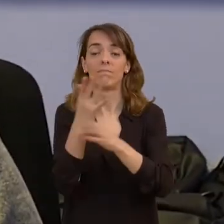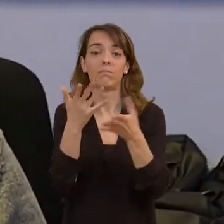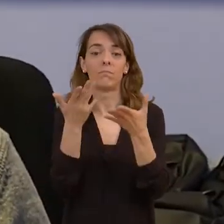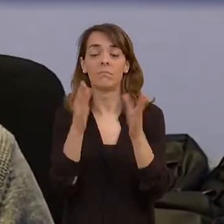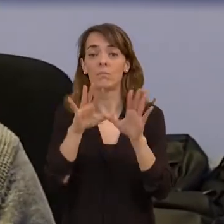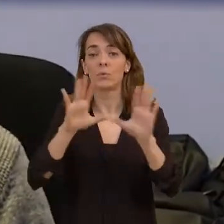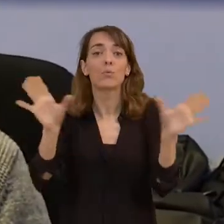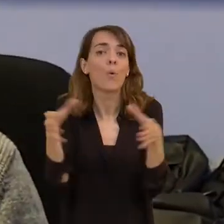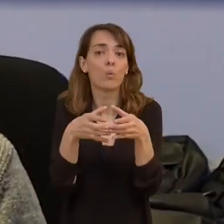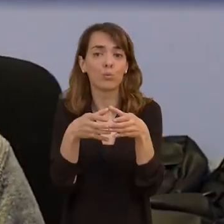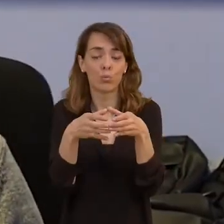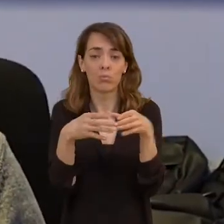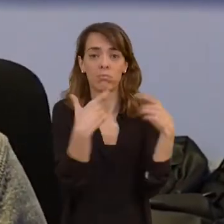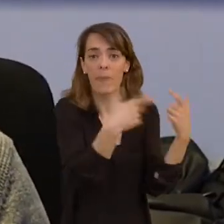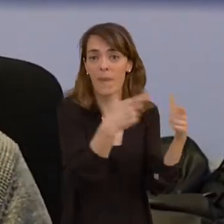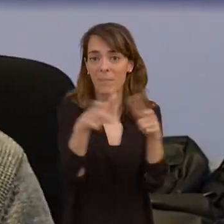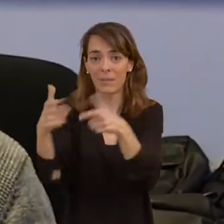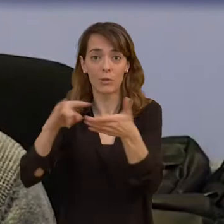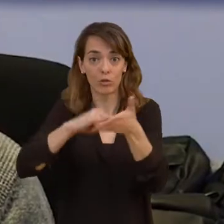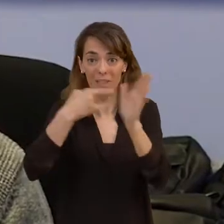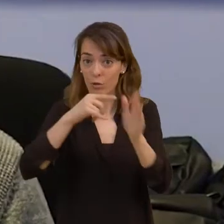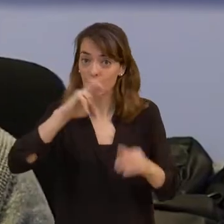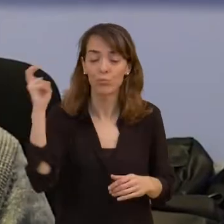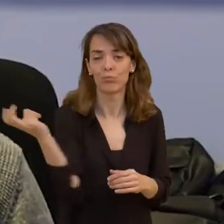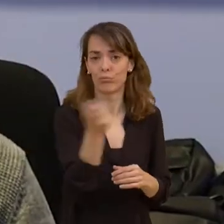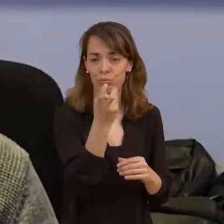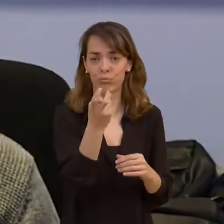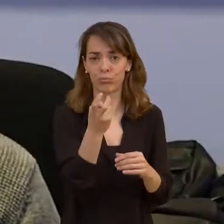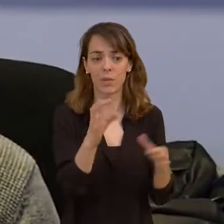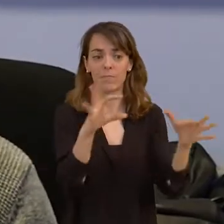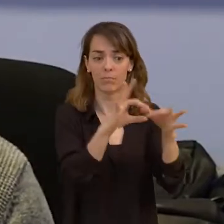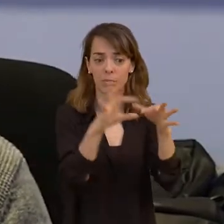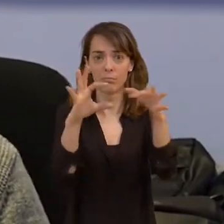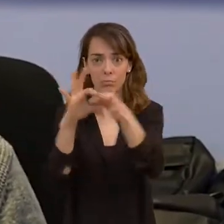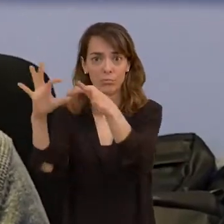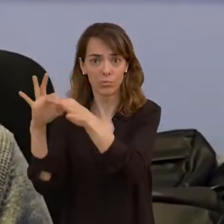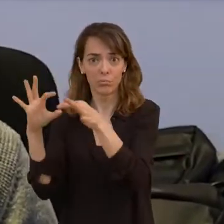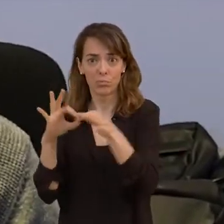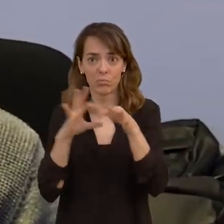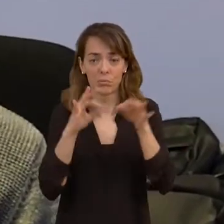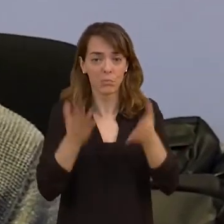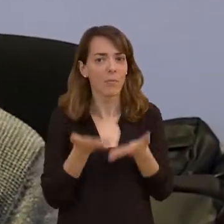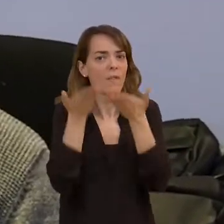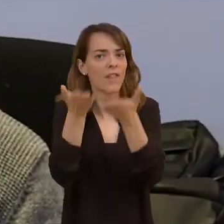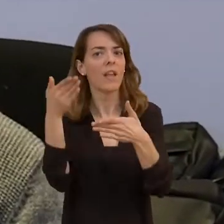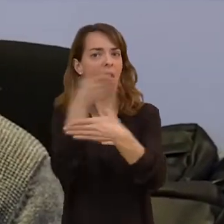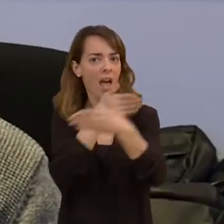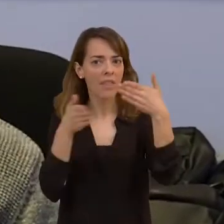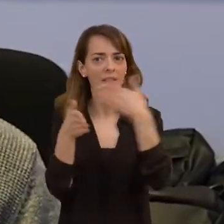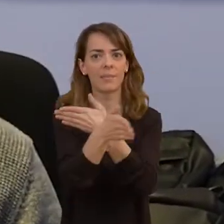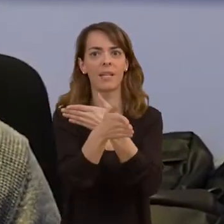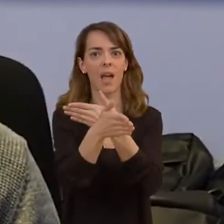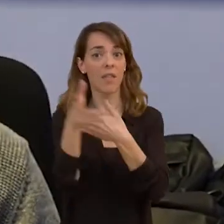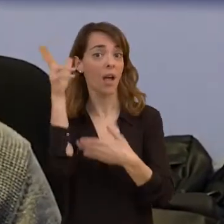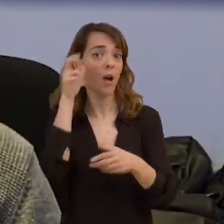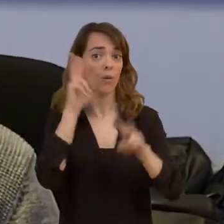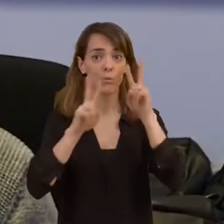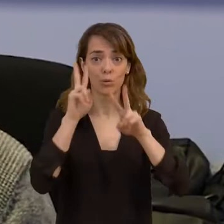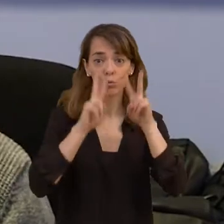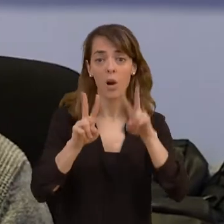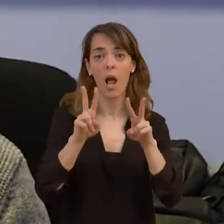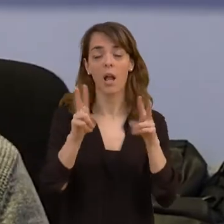es un conjunto de varios departamentos técnicos que están conectados entre sí para ofrecer accesibilidad